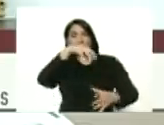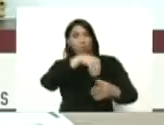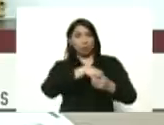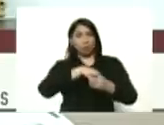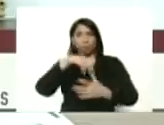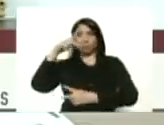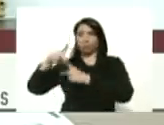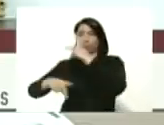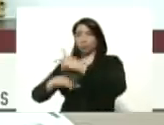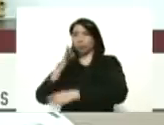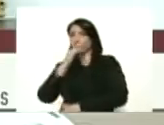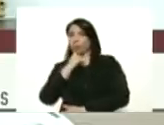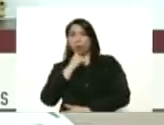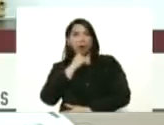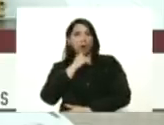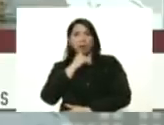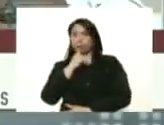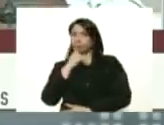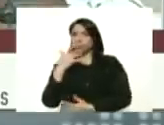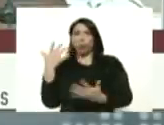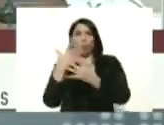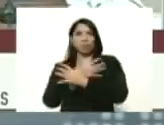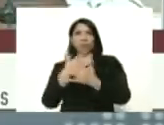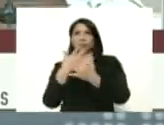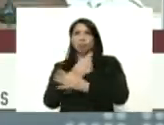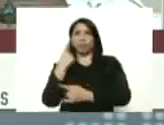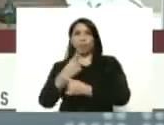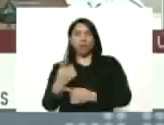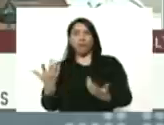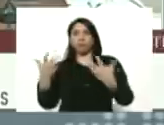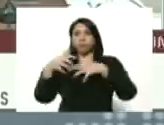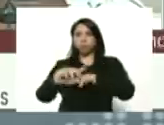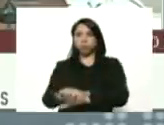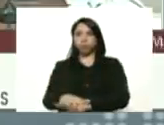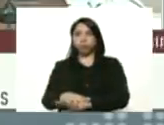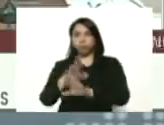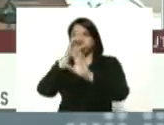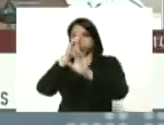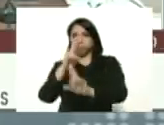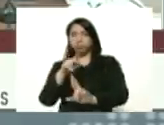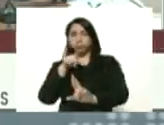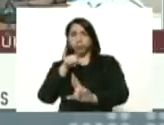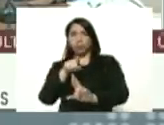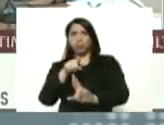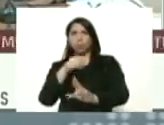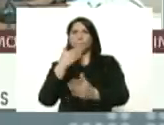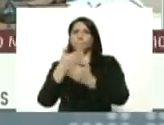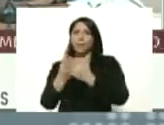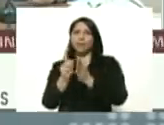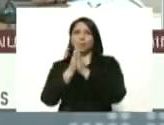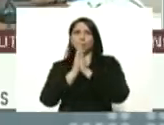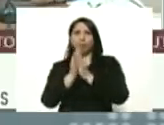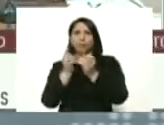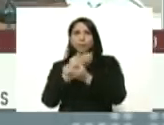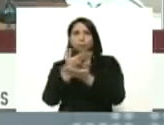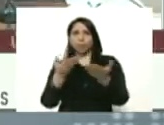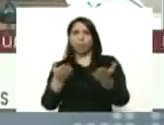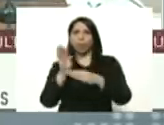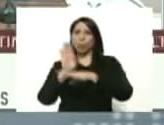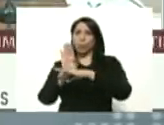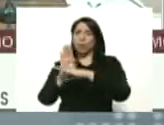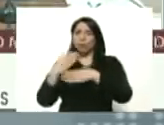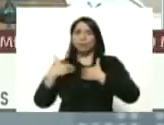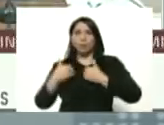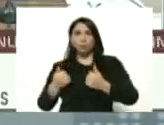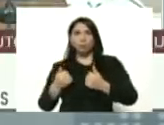y producción no hay contradicción cumplir esa máxima yo les pido a todos cuiden su salud